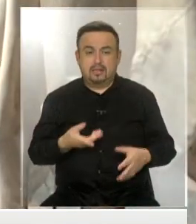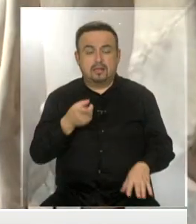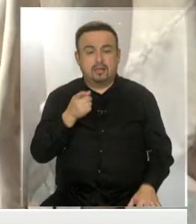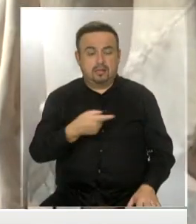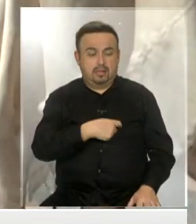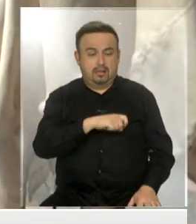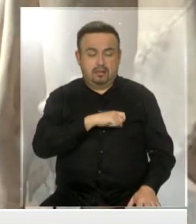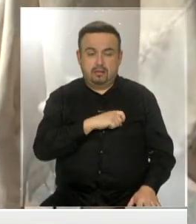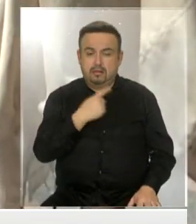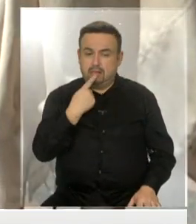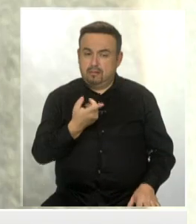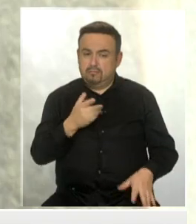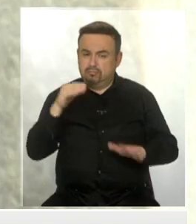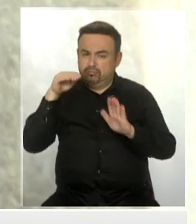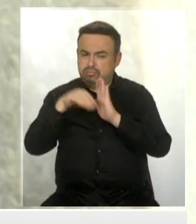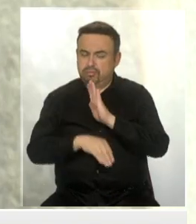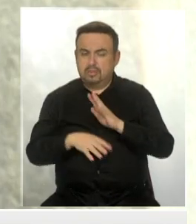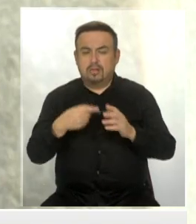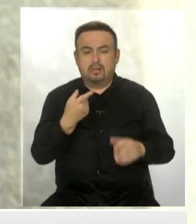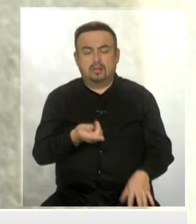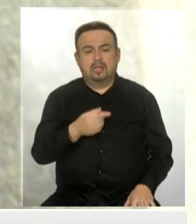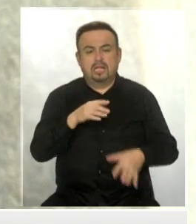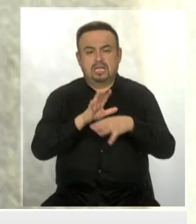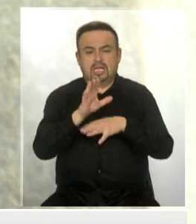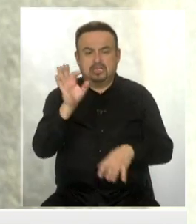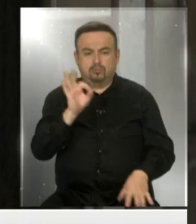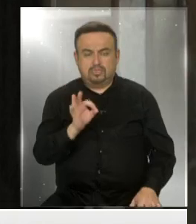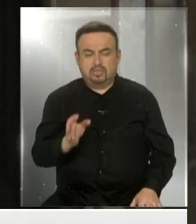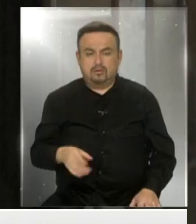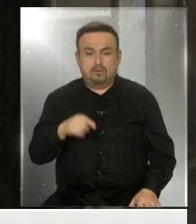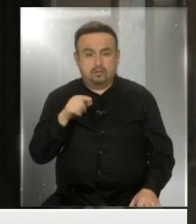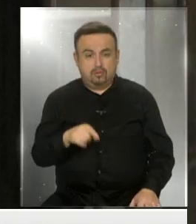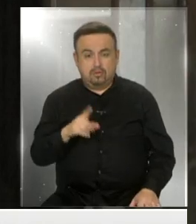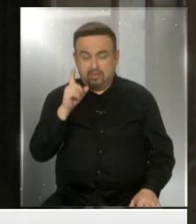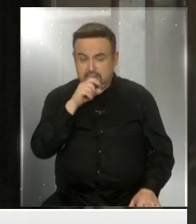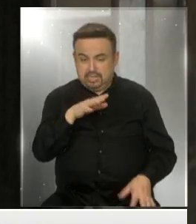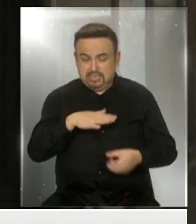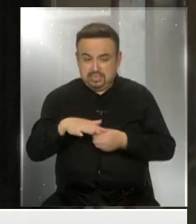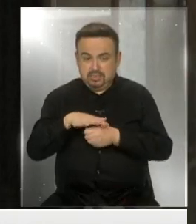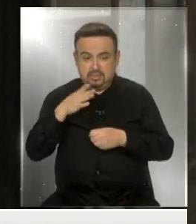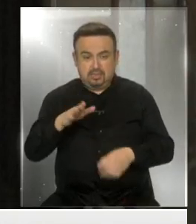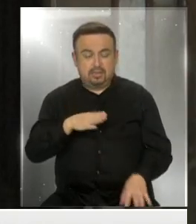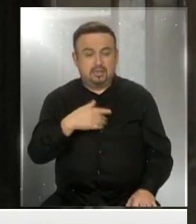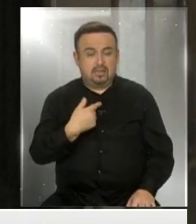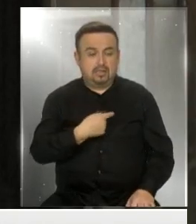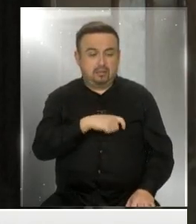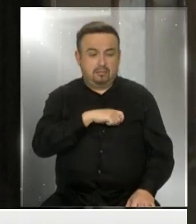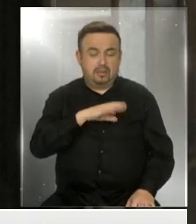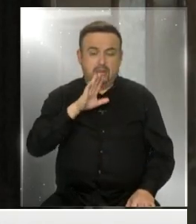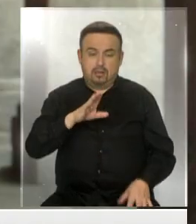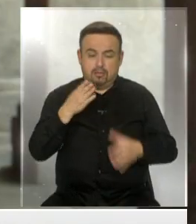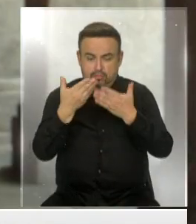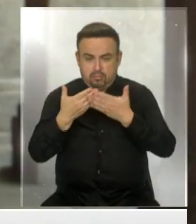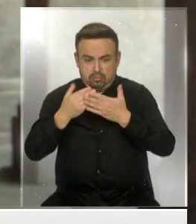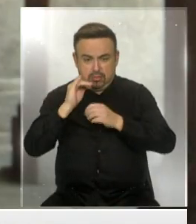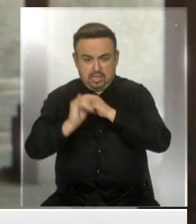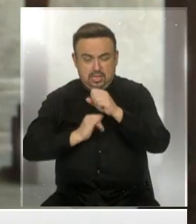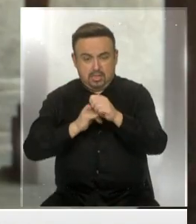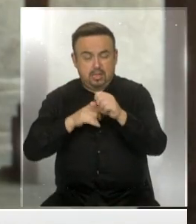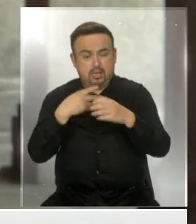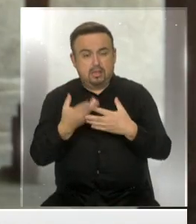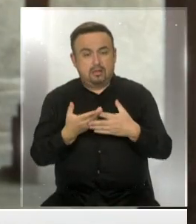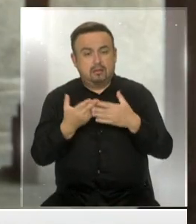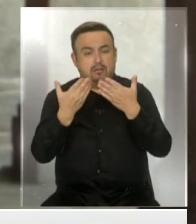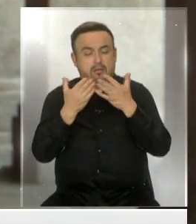que España prevé una caída del 15%. Complejo escenario para los hispanos porque, según un estudio internacional de